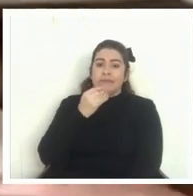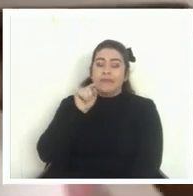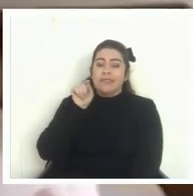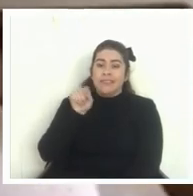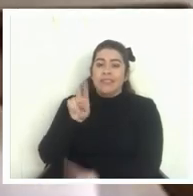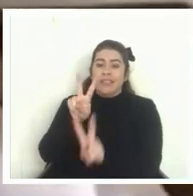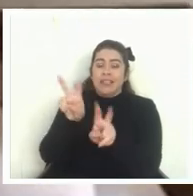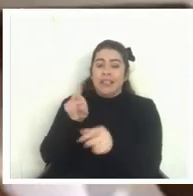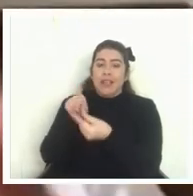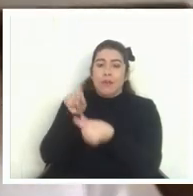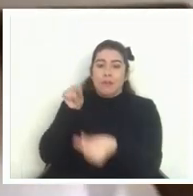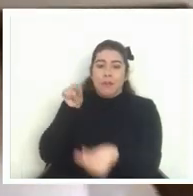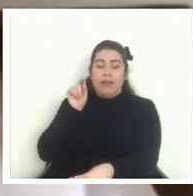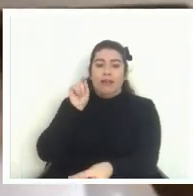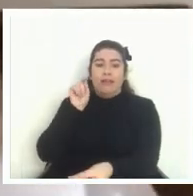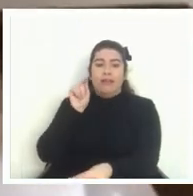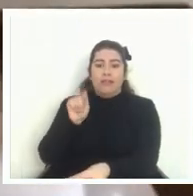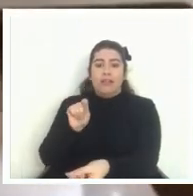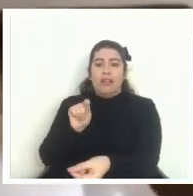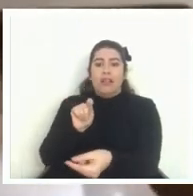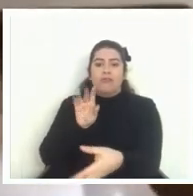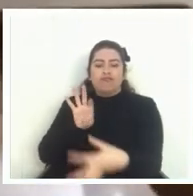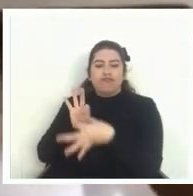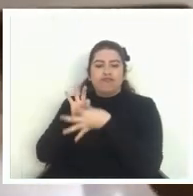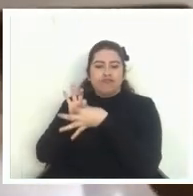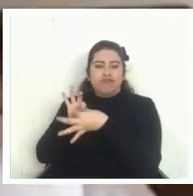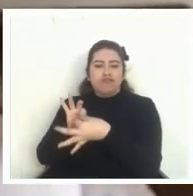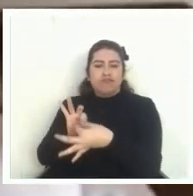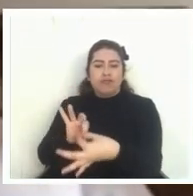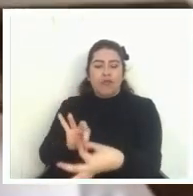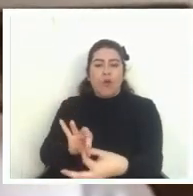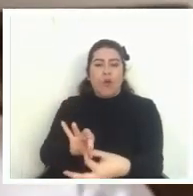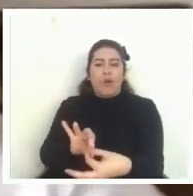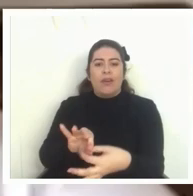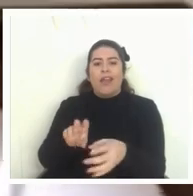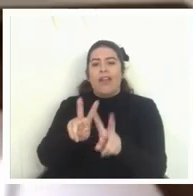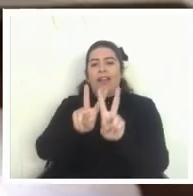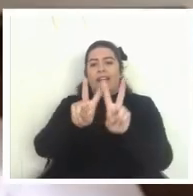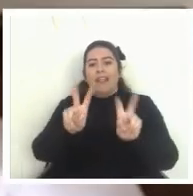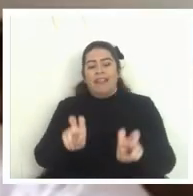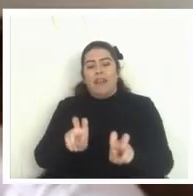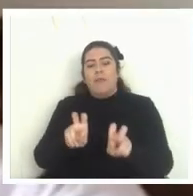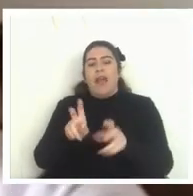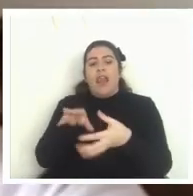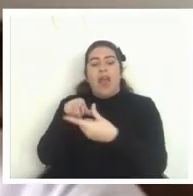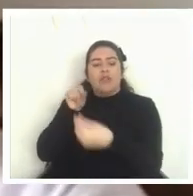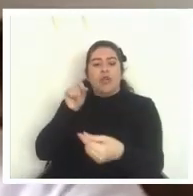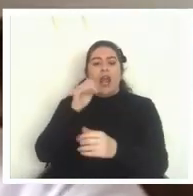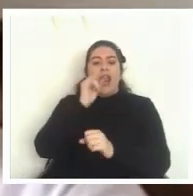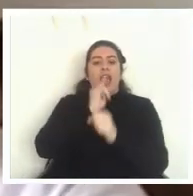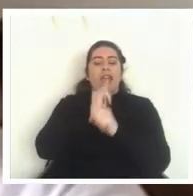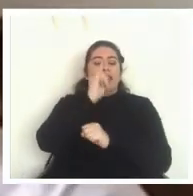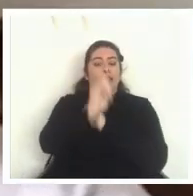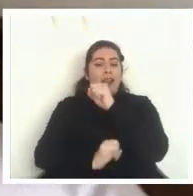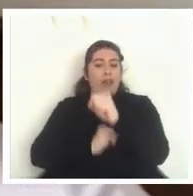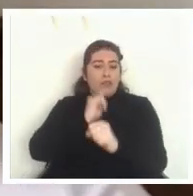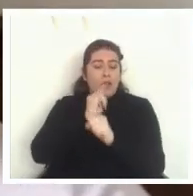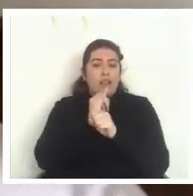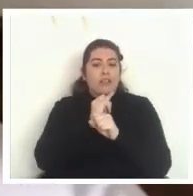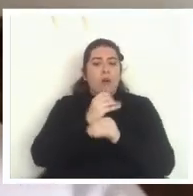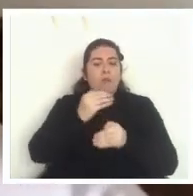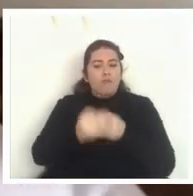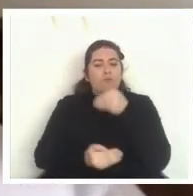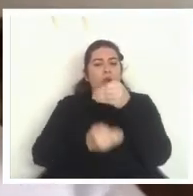que junta digamos que une el aspecto nacional e internacional y que los cambios de procesos de cambio pueden ser